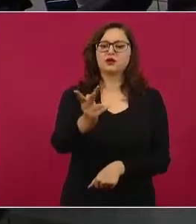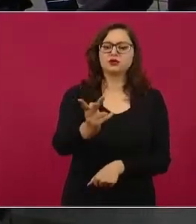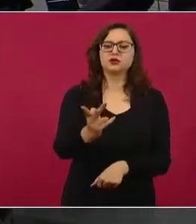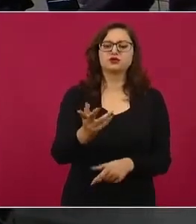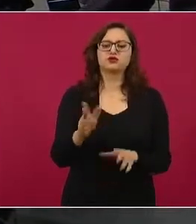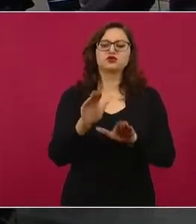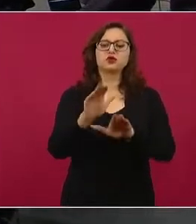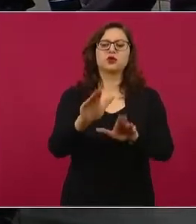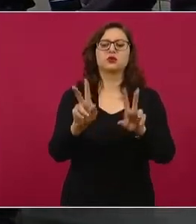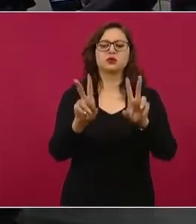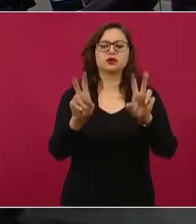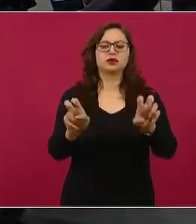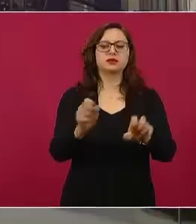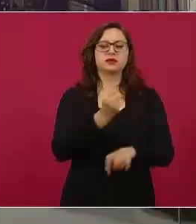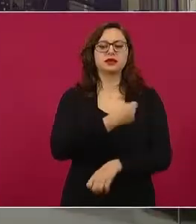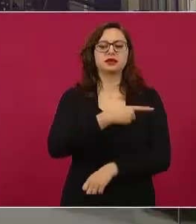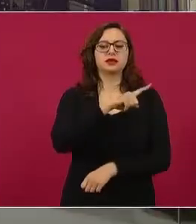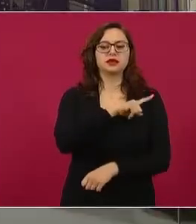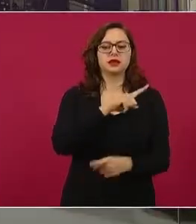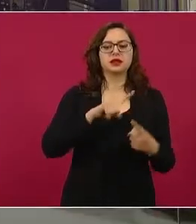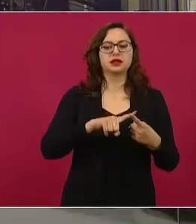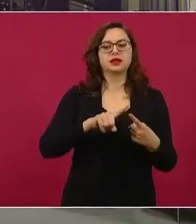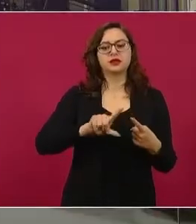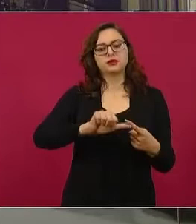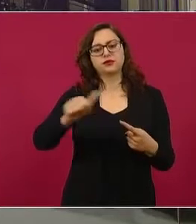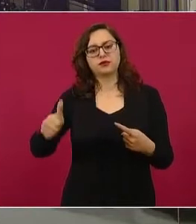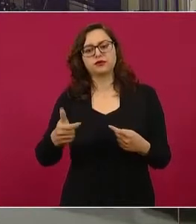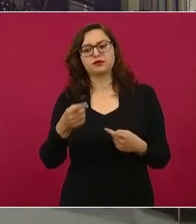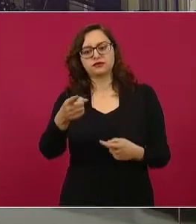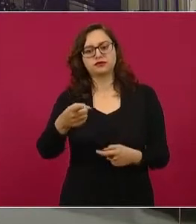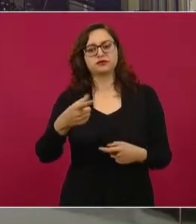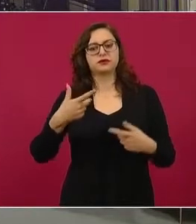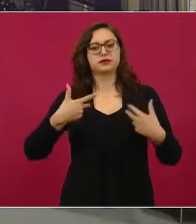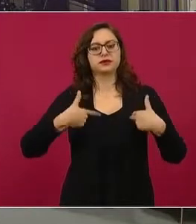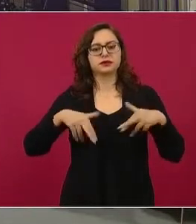cuanto al tema de salud. Y si me permite hacer otra una pregunta al canciller.